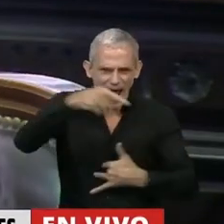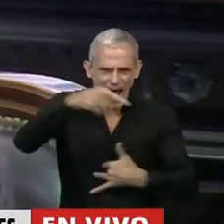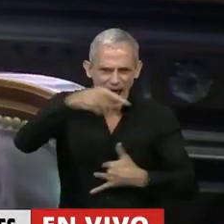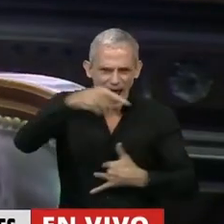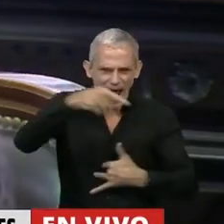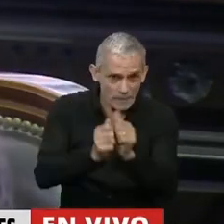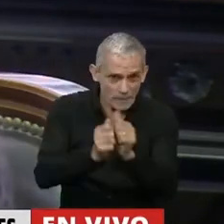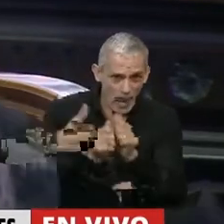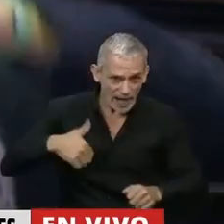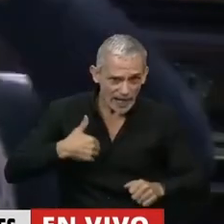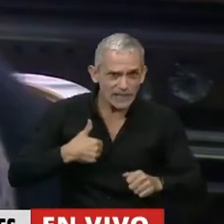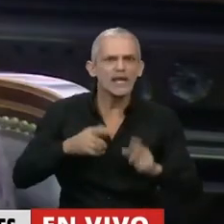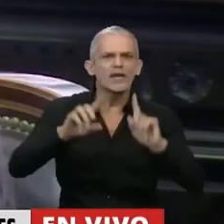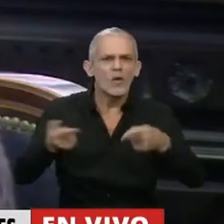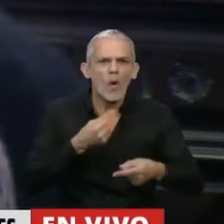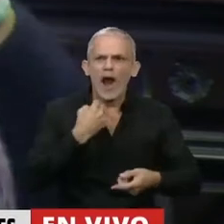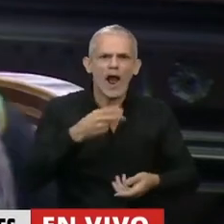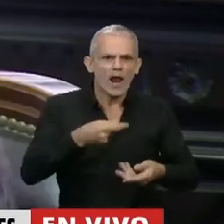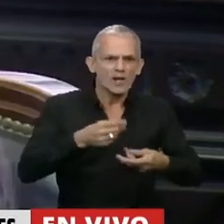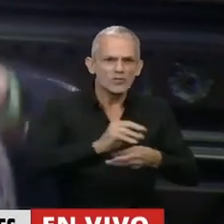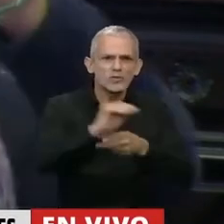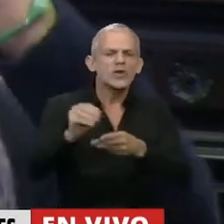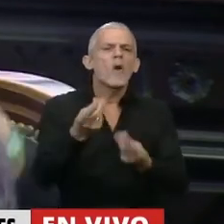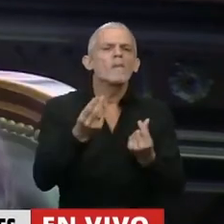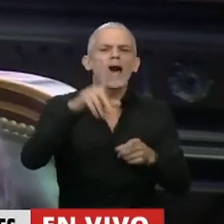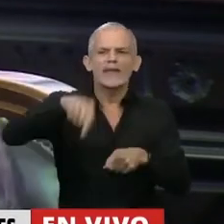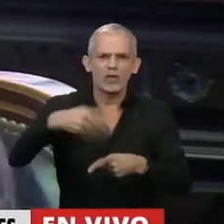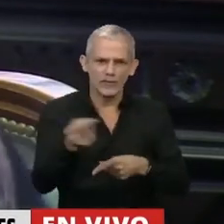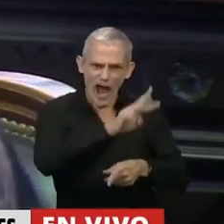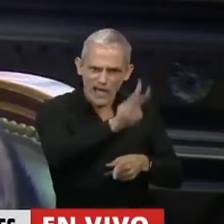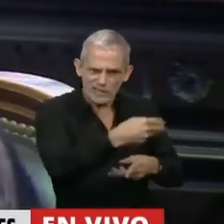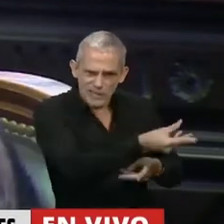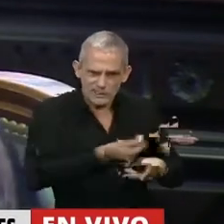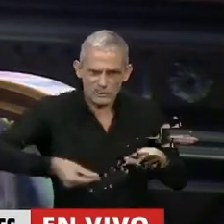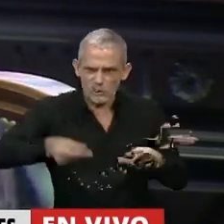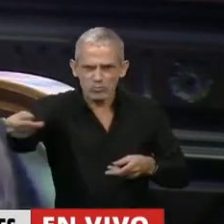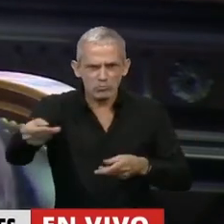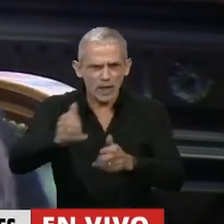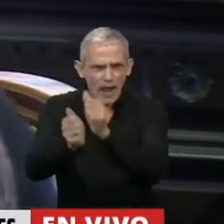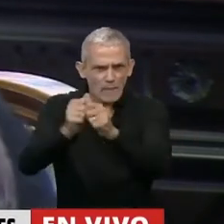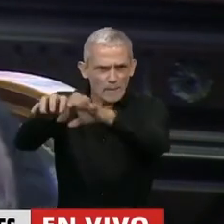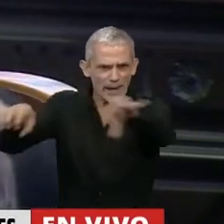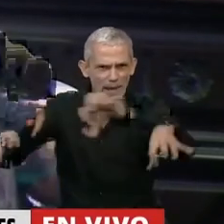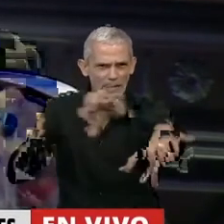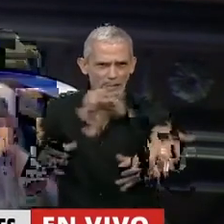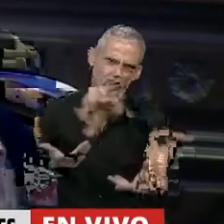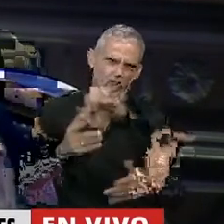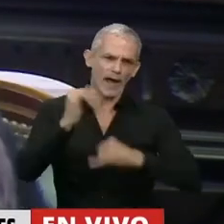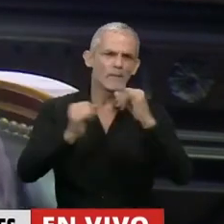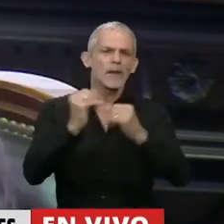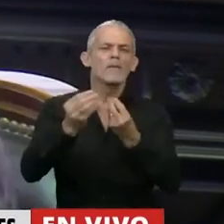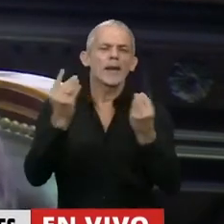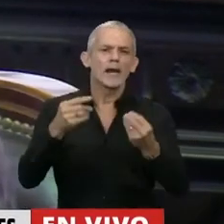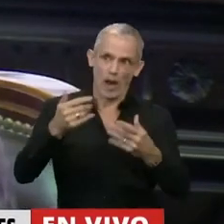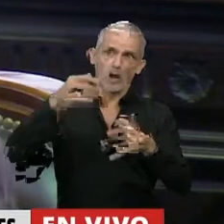país con dinero de la ANSES y de los jubilados con el argumento de que van a